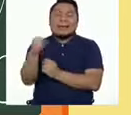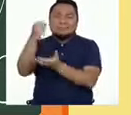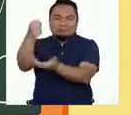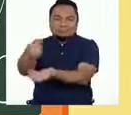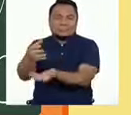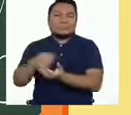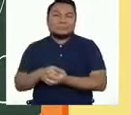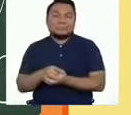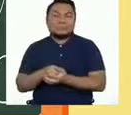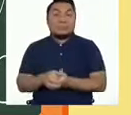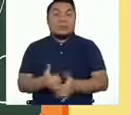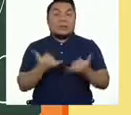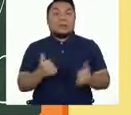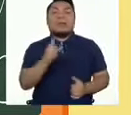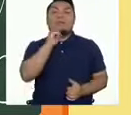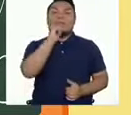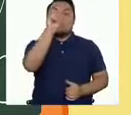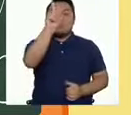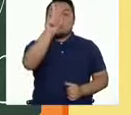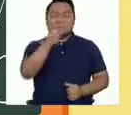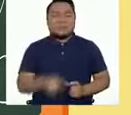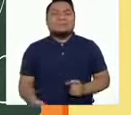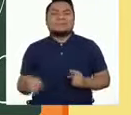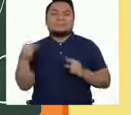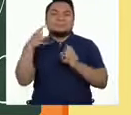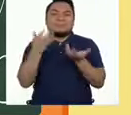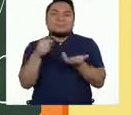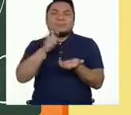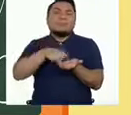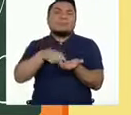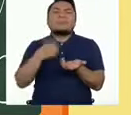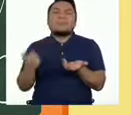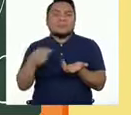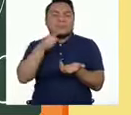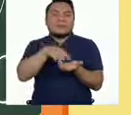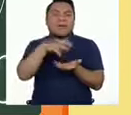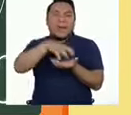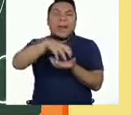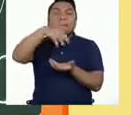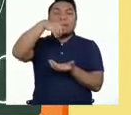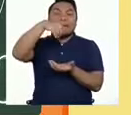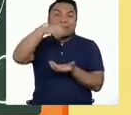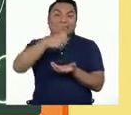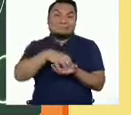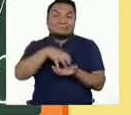Ahora nos queda solo un elemento. ¿A dónde puede ir la pera?